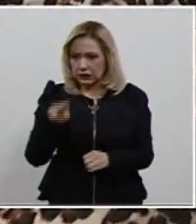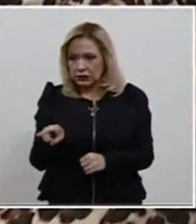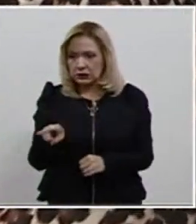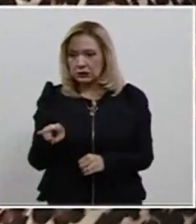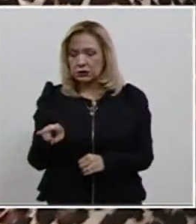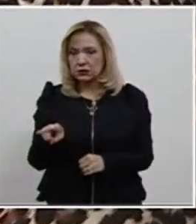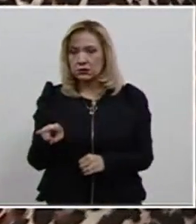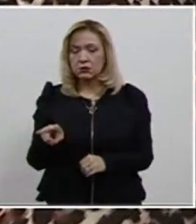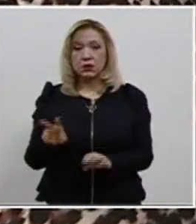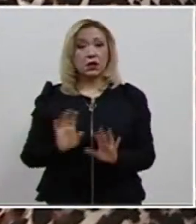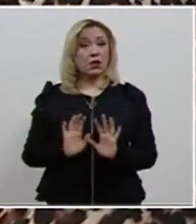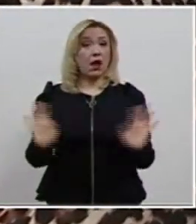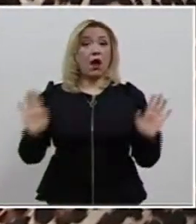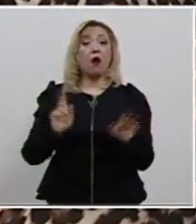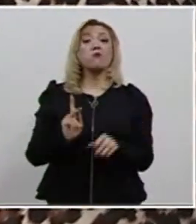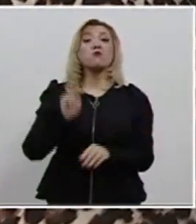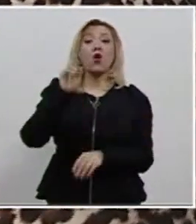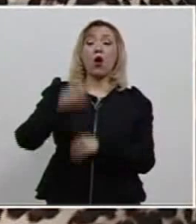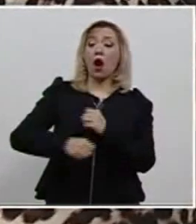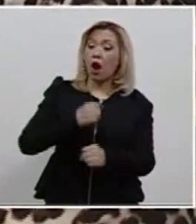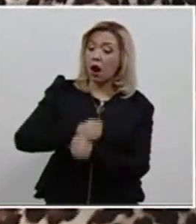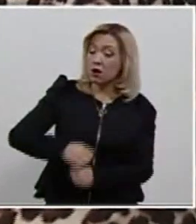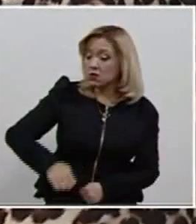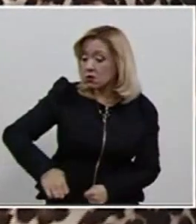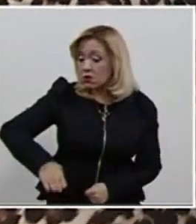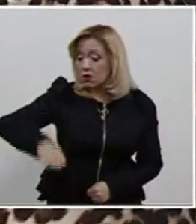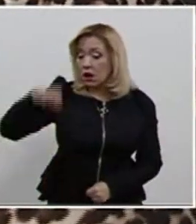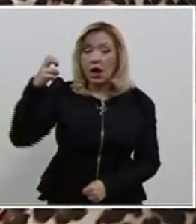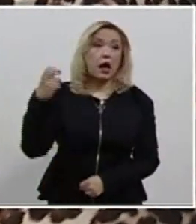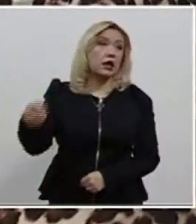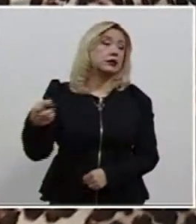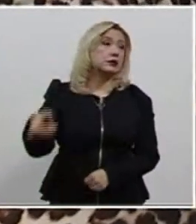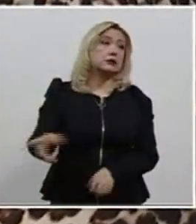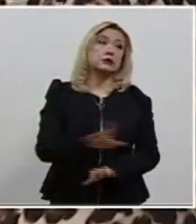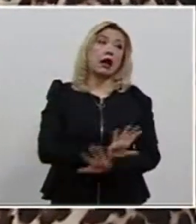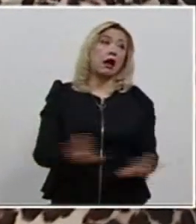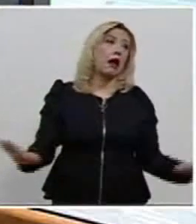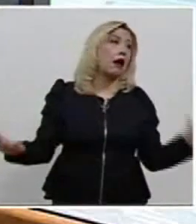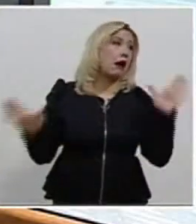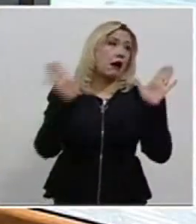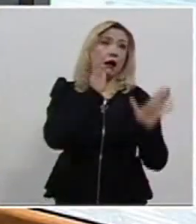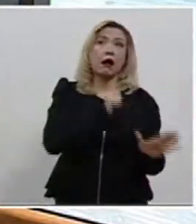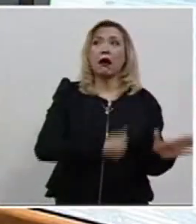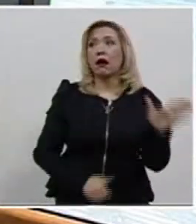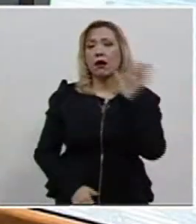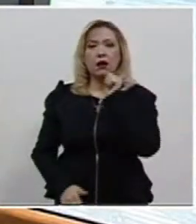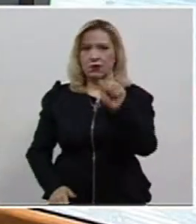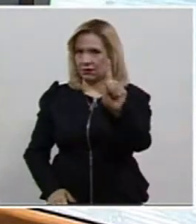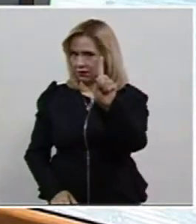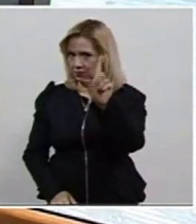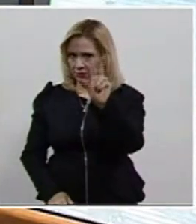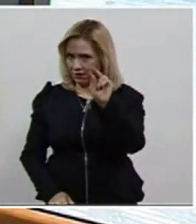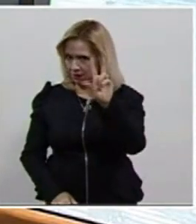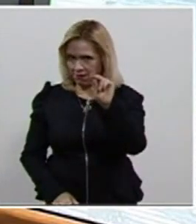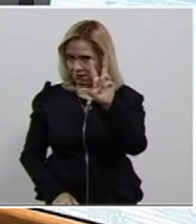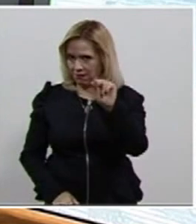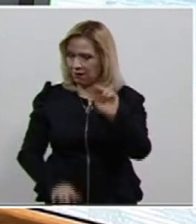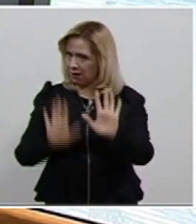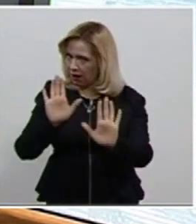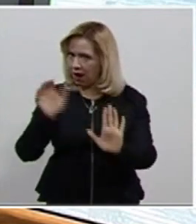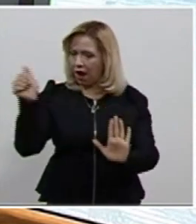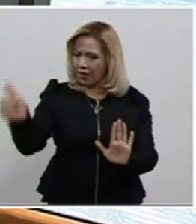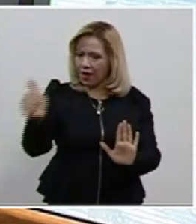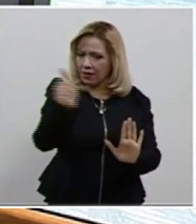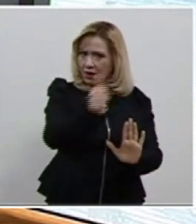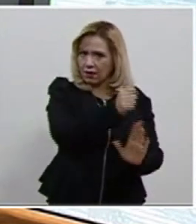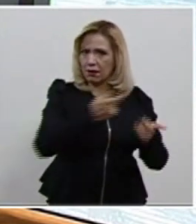automáticamente de la edad, por avanzada que ésta sea. Explicó que lo importante es el contexto de cada persona y